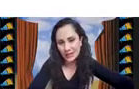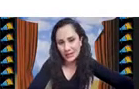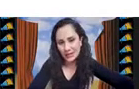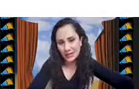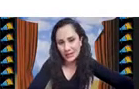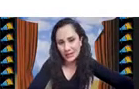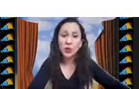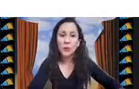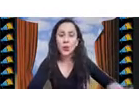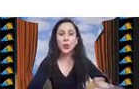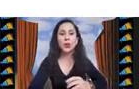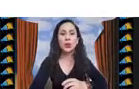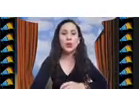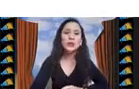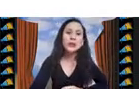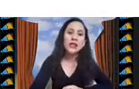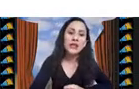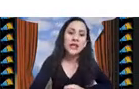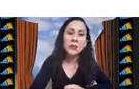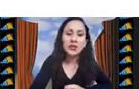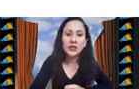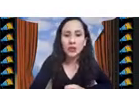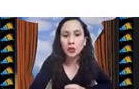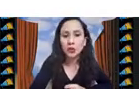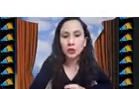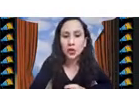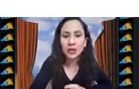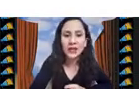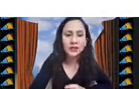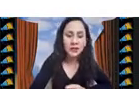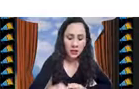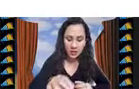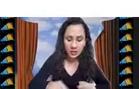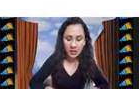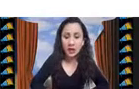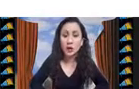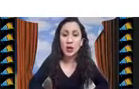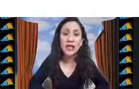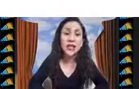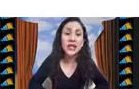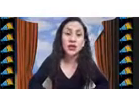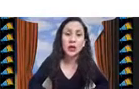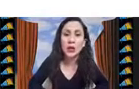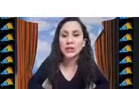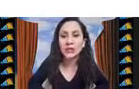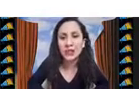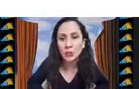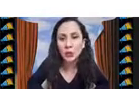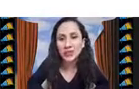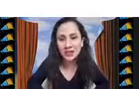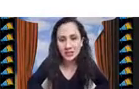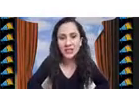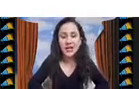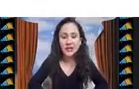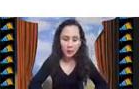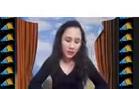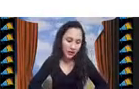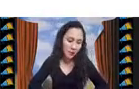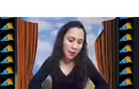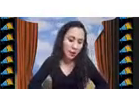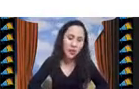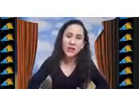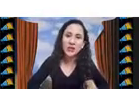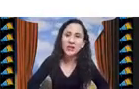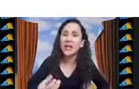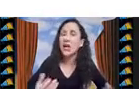de calidad en un tiempo corto, ¿no? Tenemos desde soluciones que son generadas con heurísticas muy sencillas,